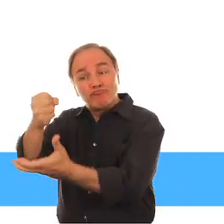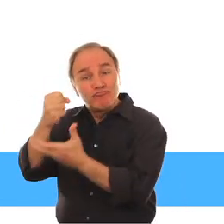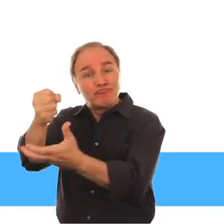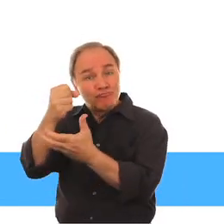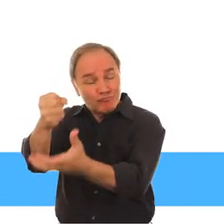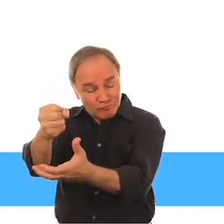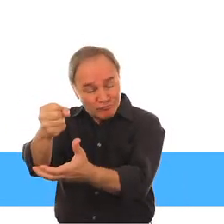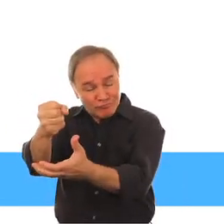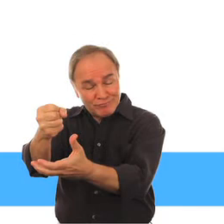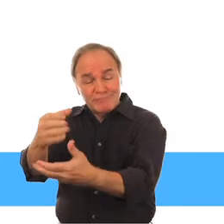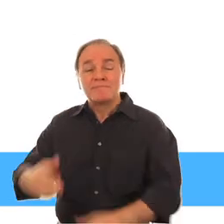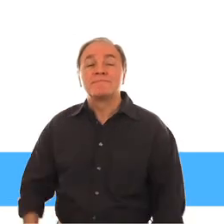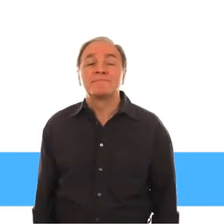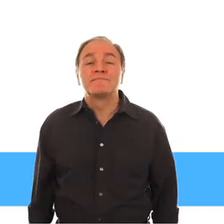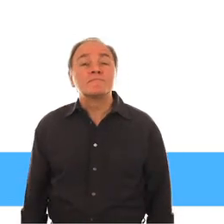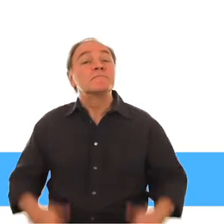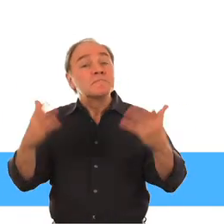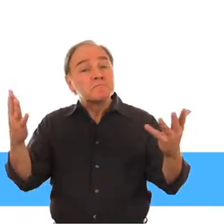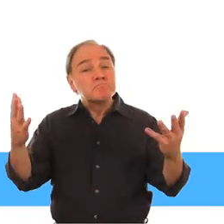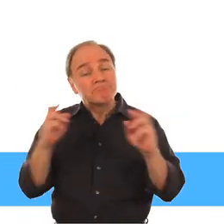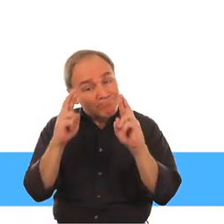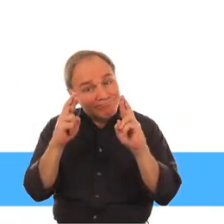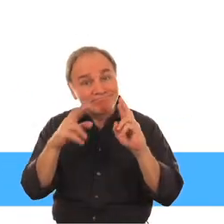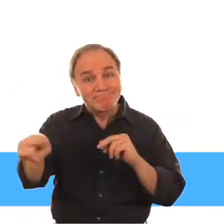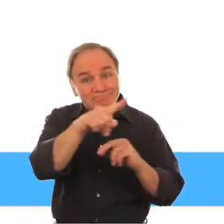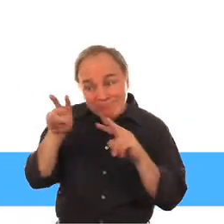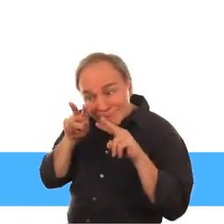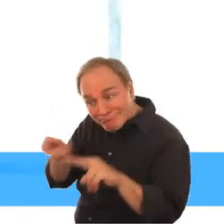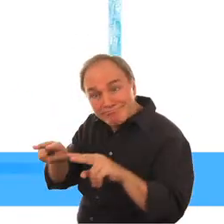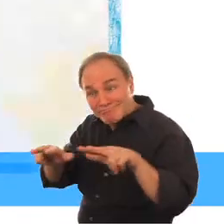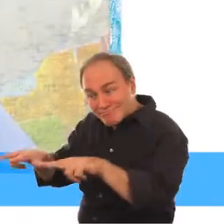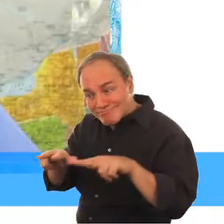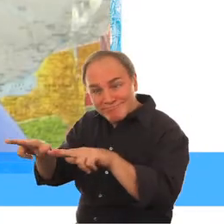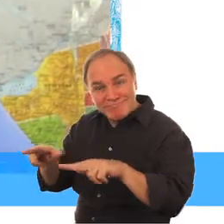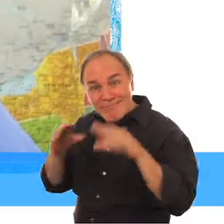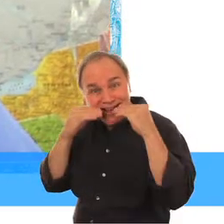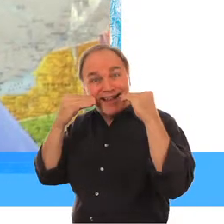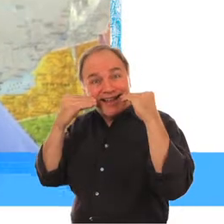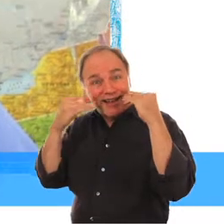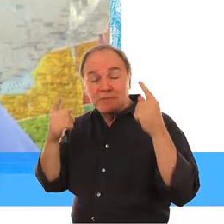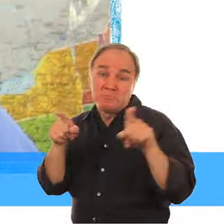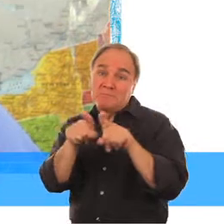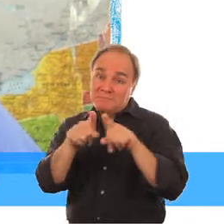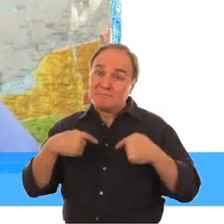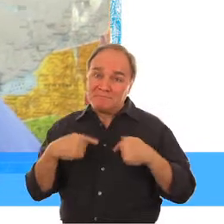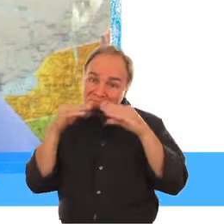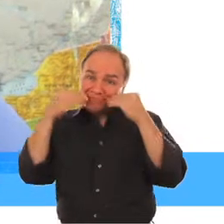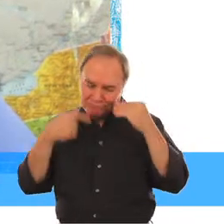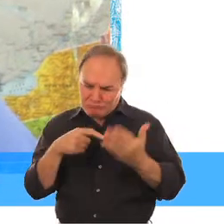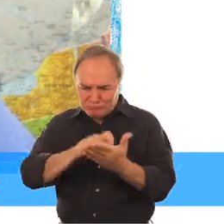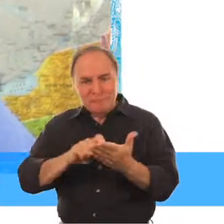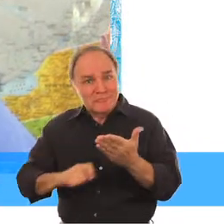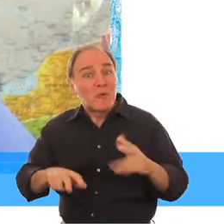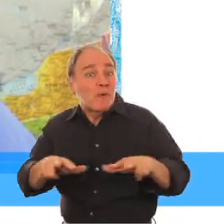guionista Y Rosangela Berman Bieler Asesora Principal sobre los Niños con Discapacidad UNICEF Espero que hayan disfrutado al ver